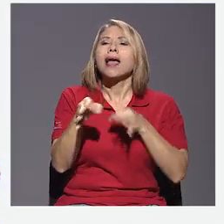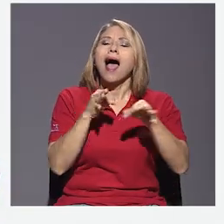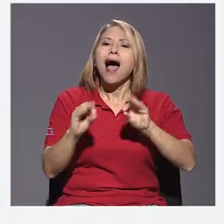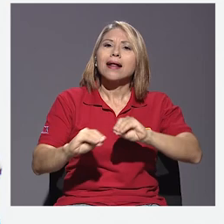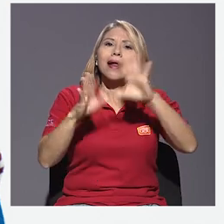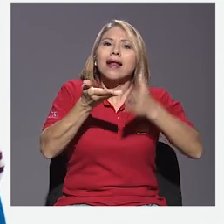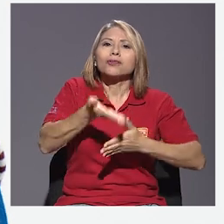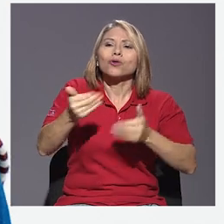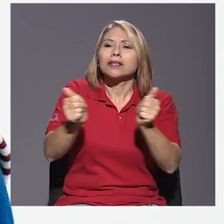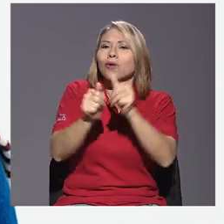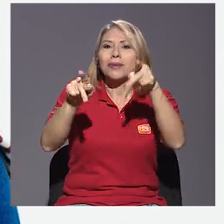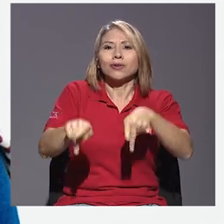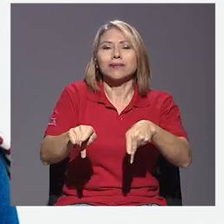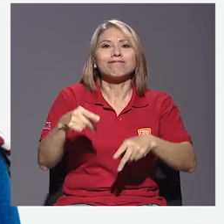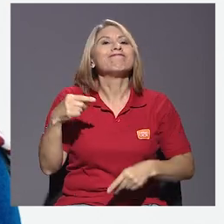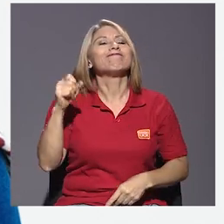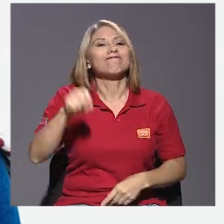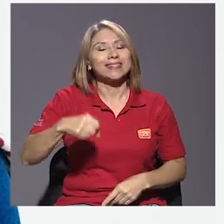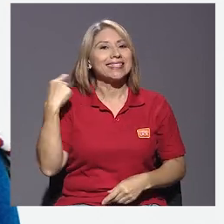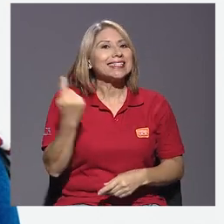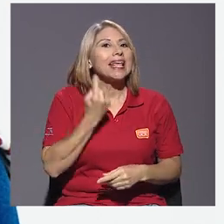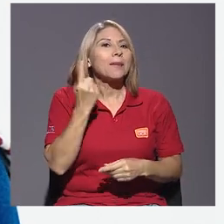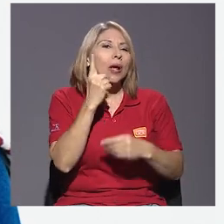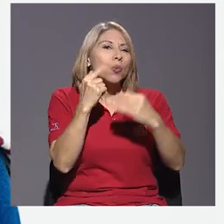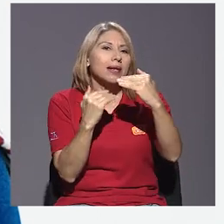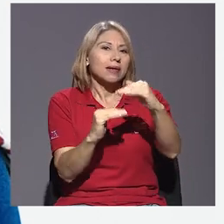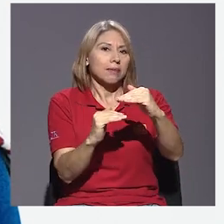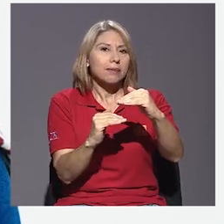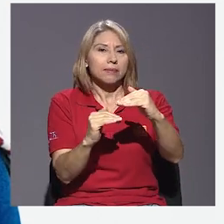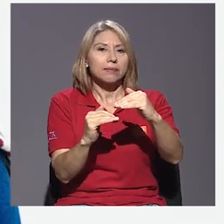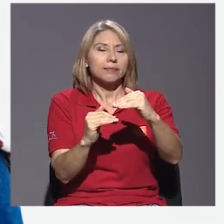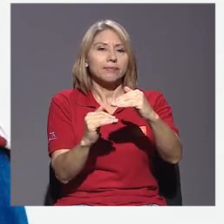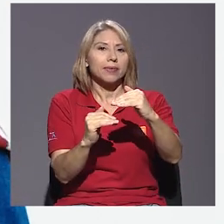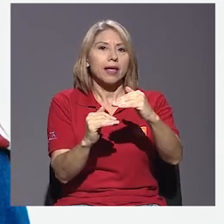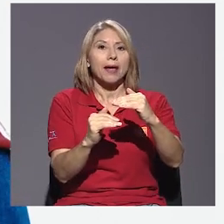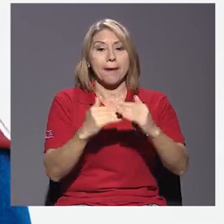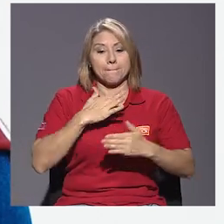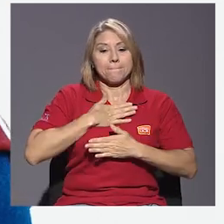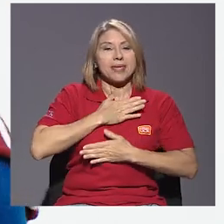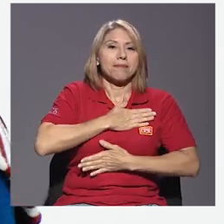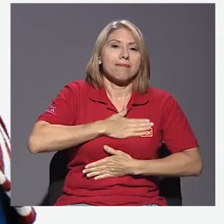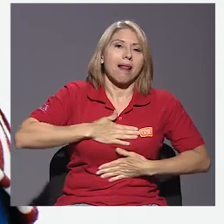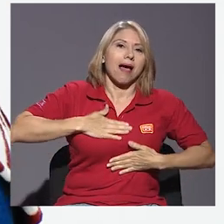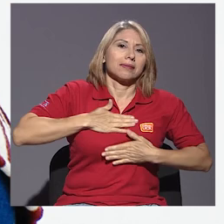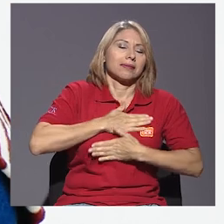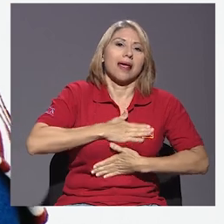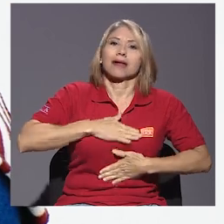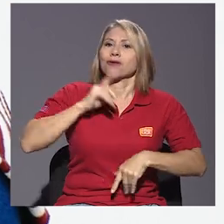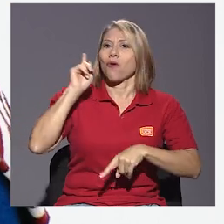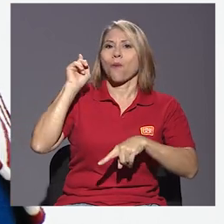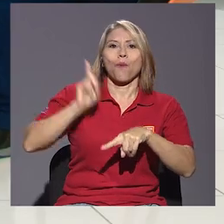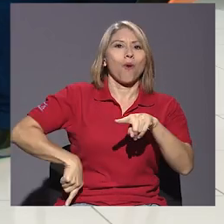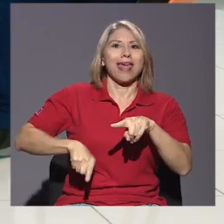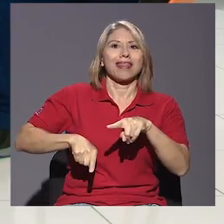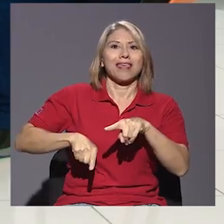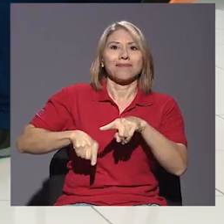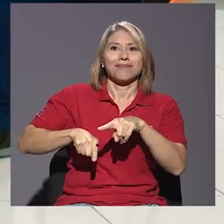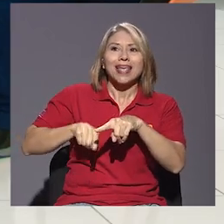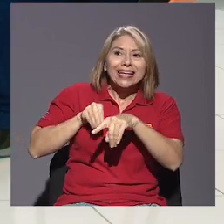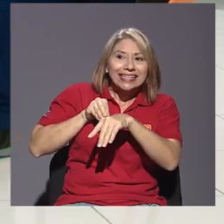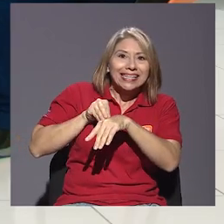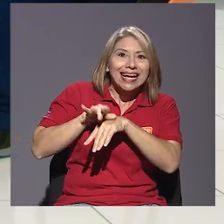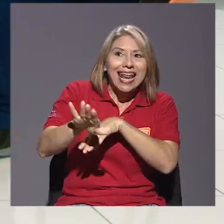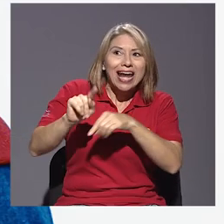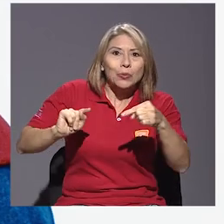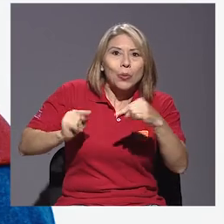que siempre haya como ese límite, digamos, de, o sea, mi placer no puede interrumpir, o sea, crear tu dolor para yo